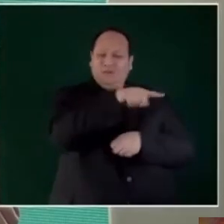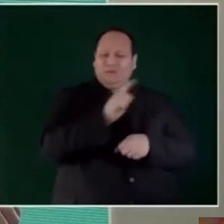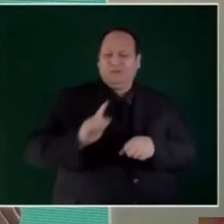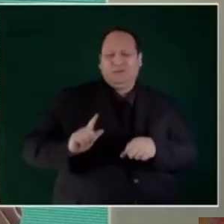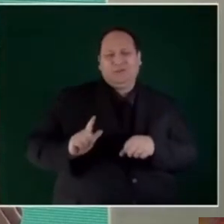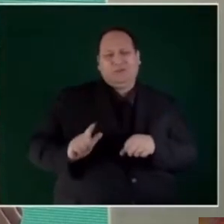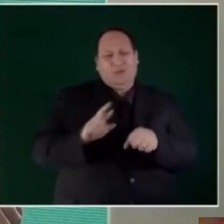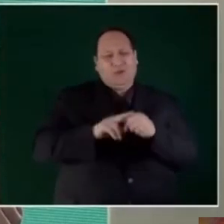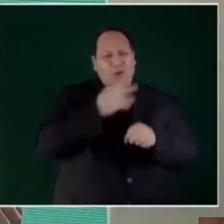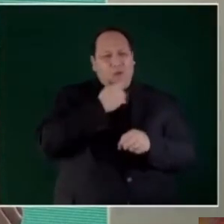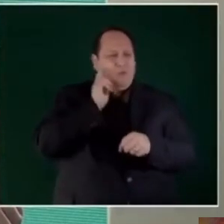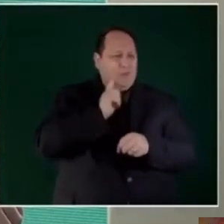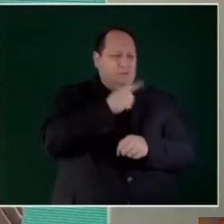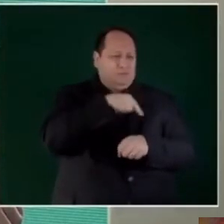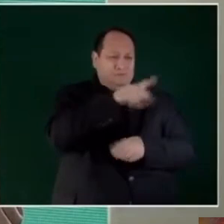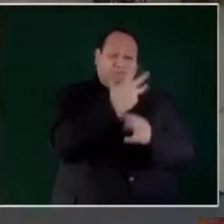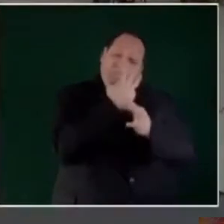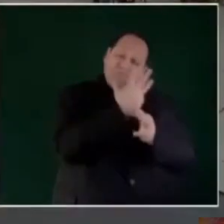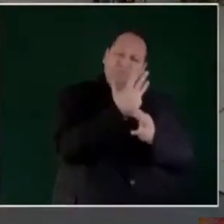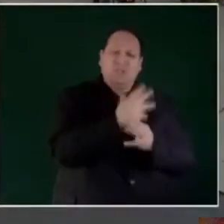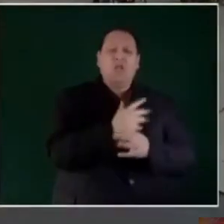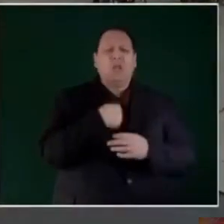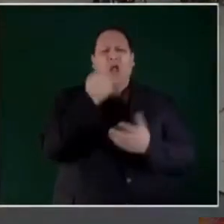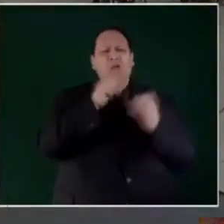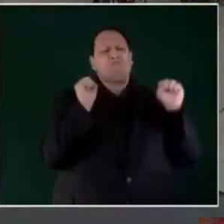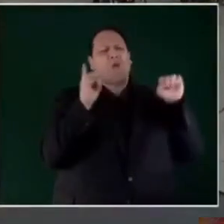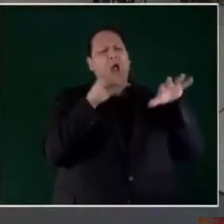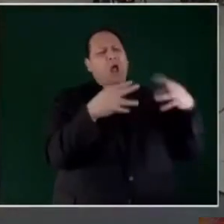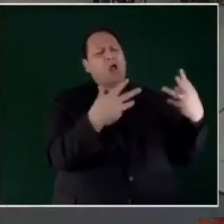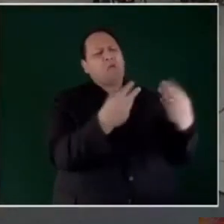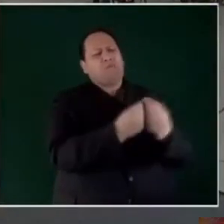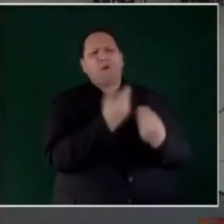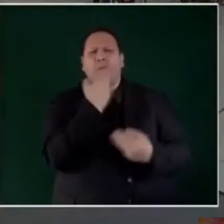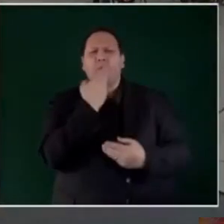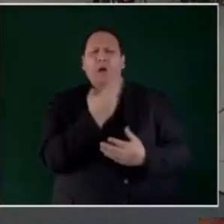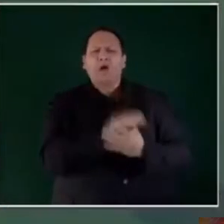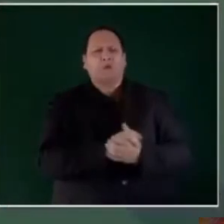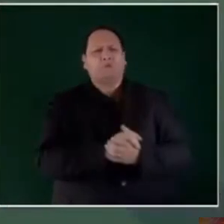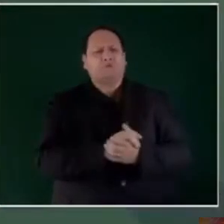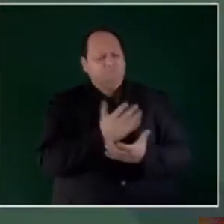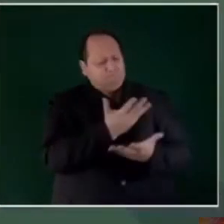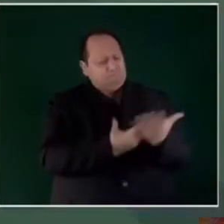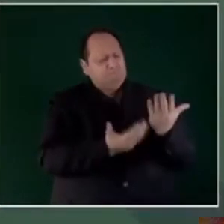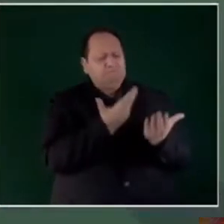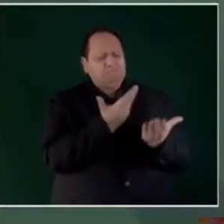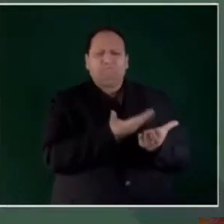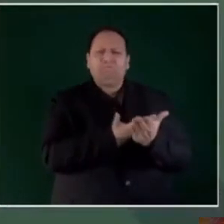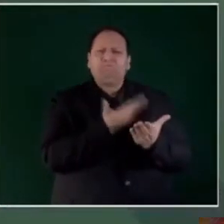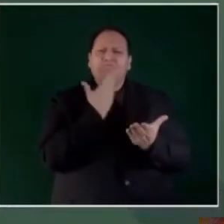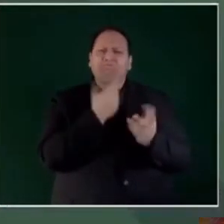un buen encuentro y van a ser buenos los resultados.